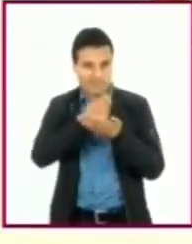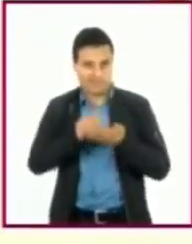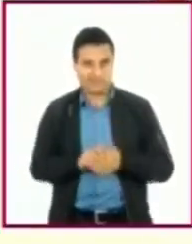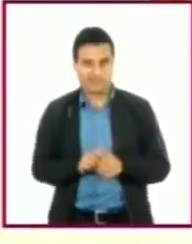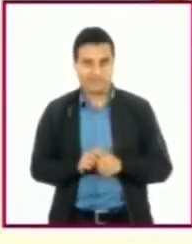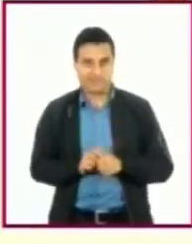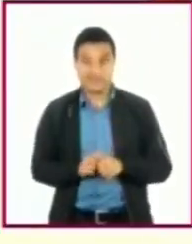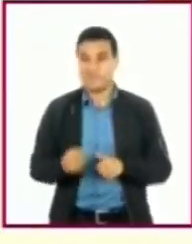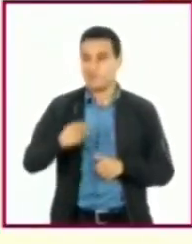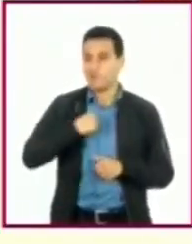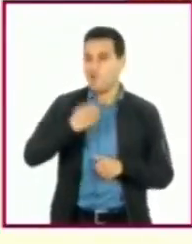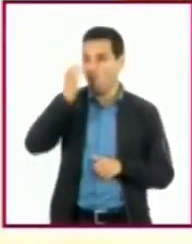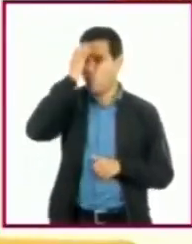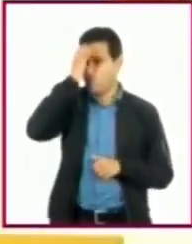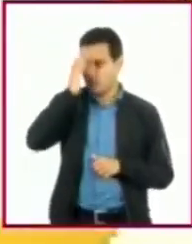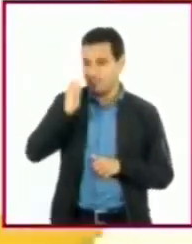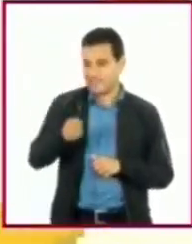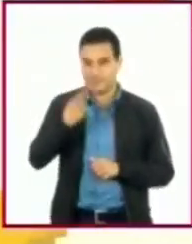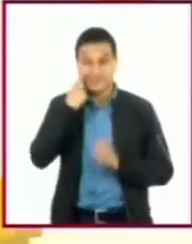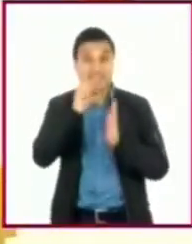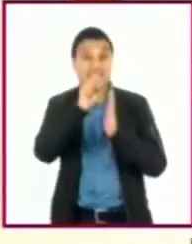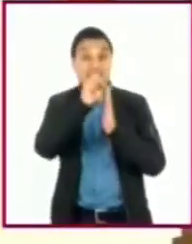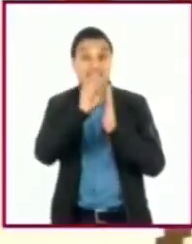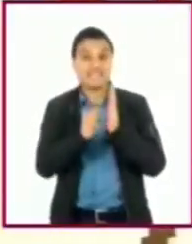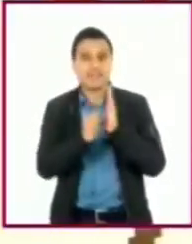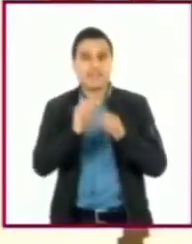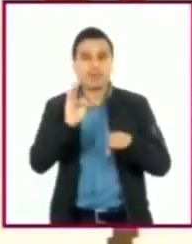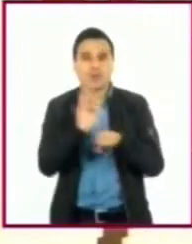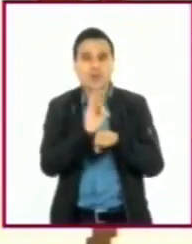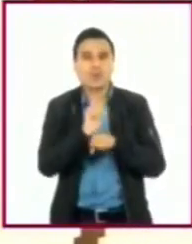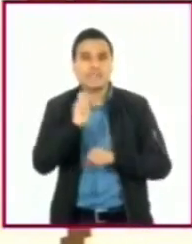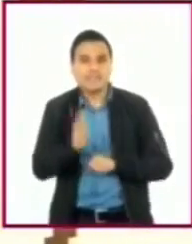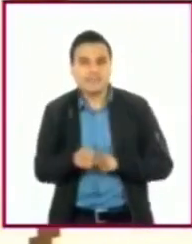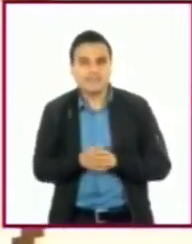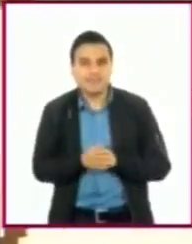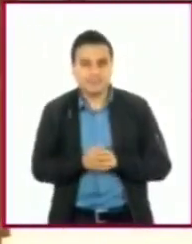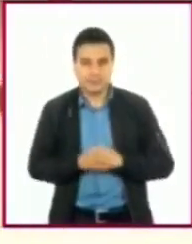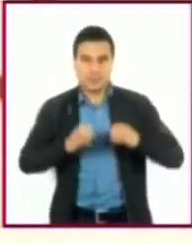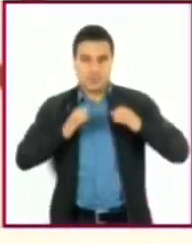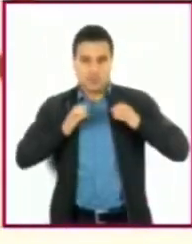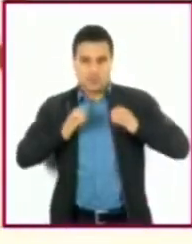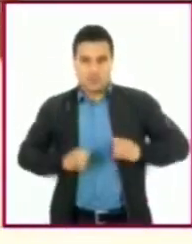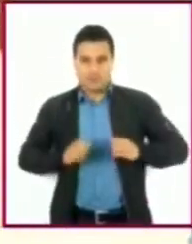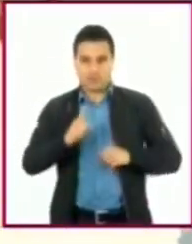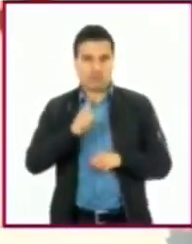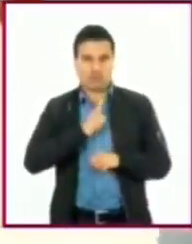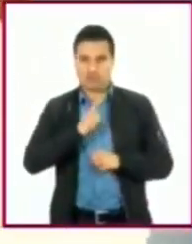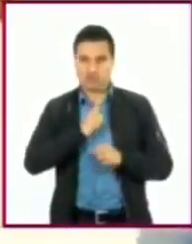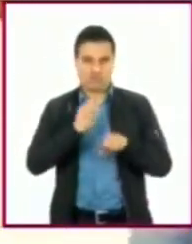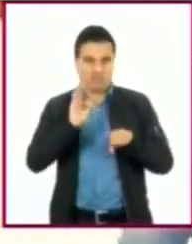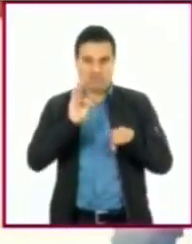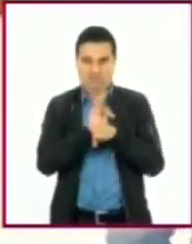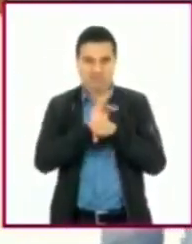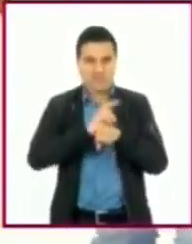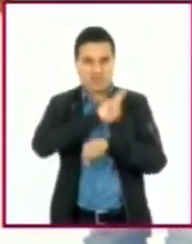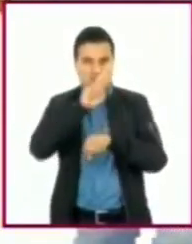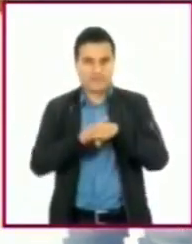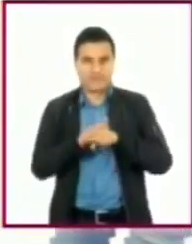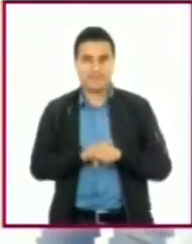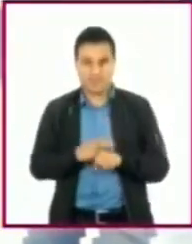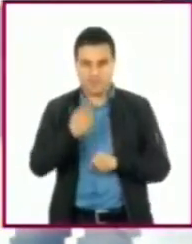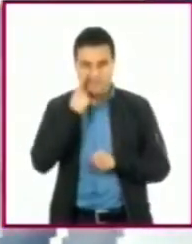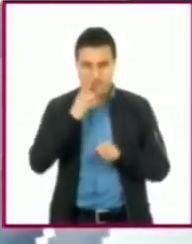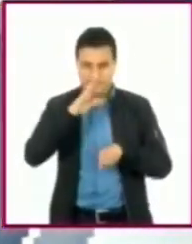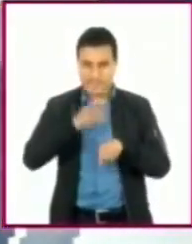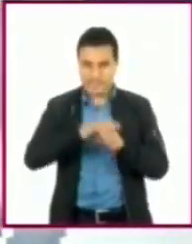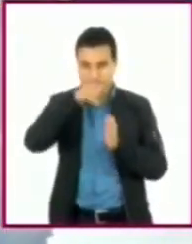Yo sé. El sistema inmunológico es el que hace que nuestro cuerpo se defienda de forma natural. Pero creo que falta decir más de él.